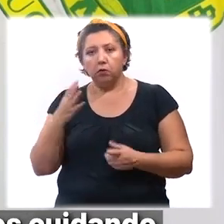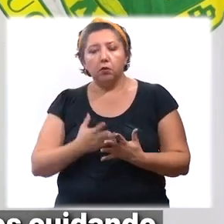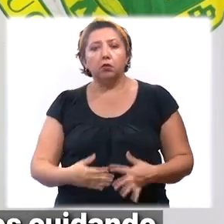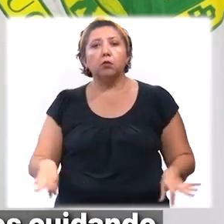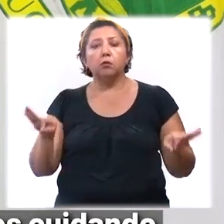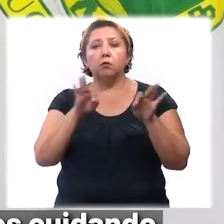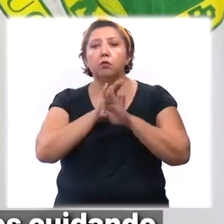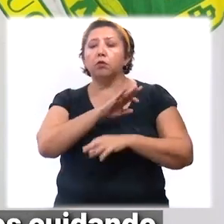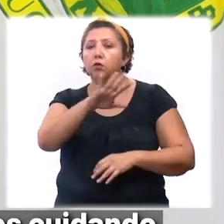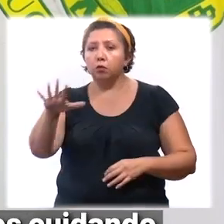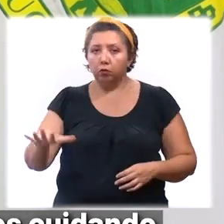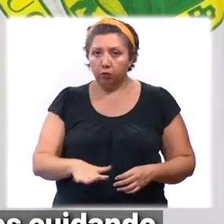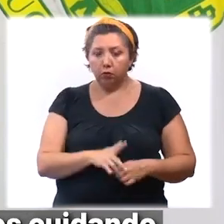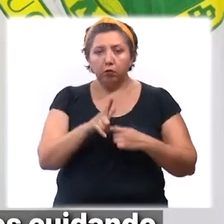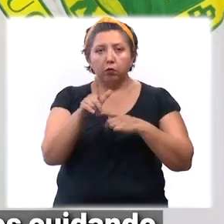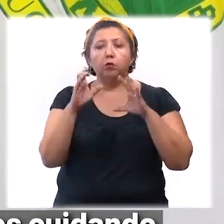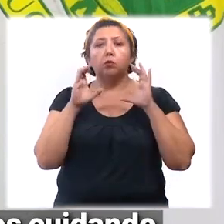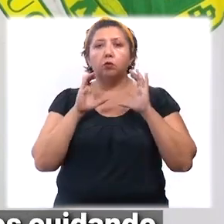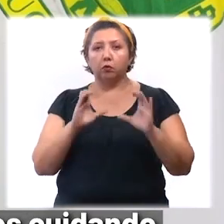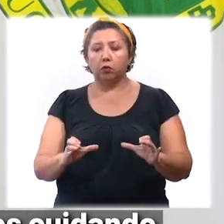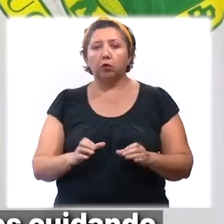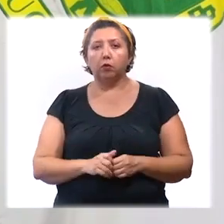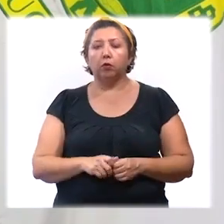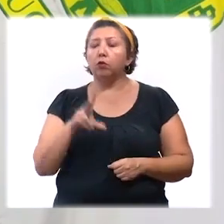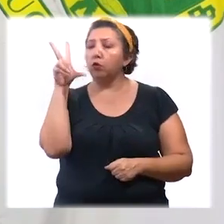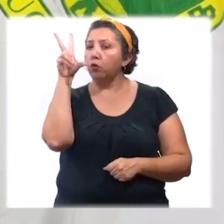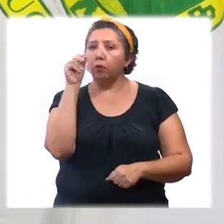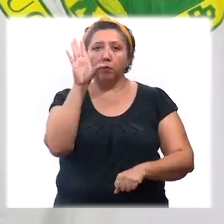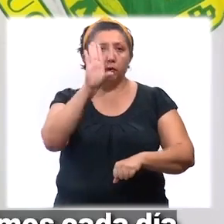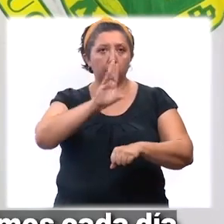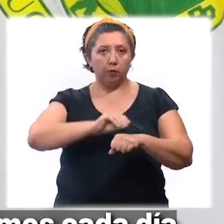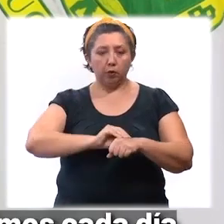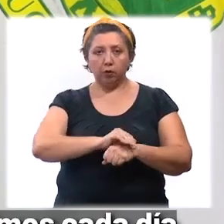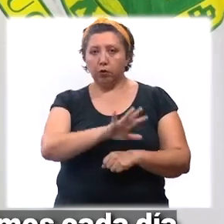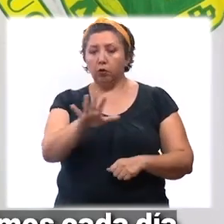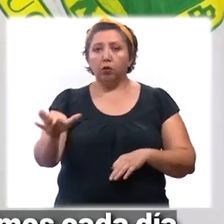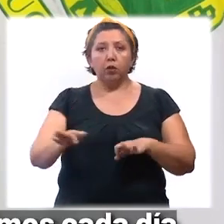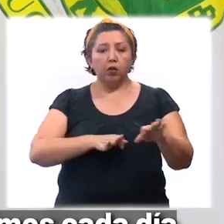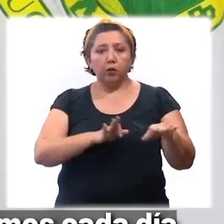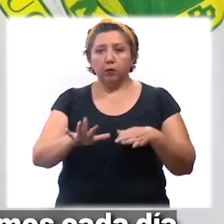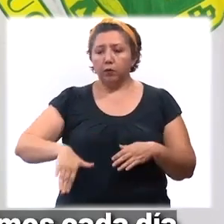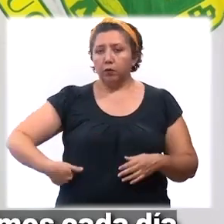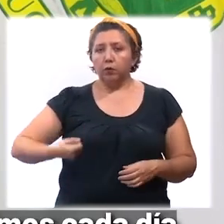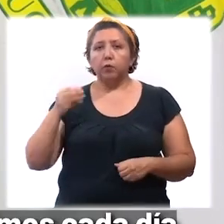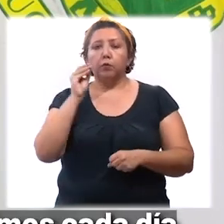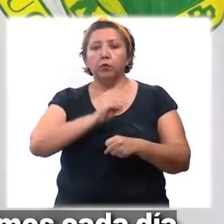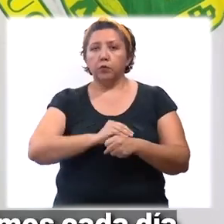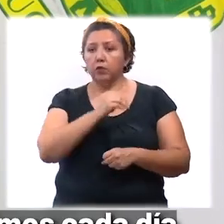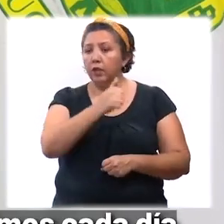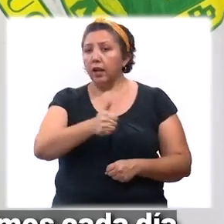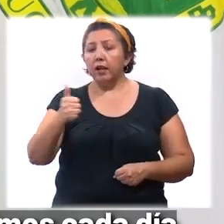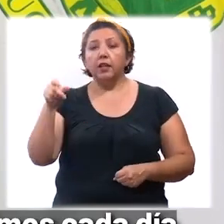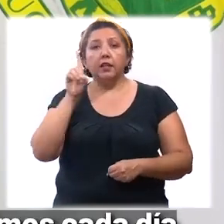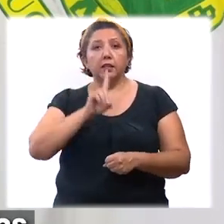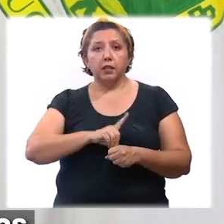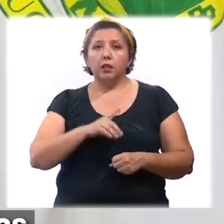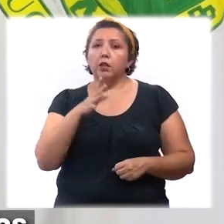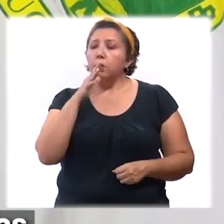contagiar a los demás, por lo que es importante que todos nos sigamos cuidando. No permitamos que todo nuestro trabajo y el esfuerzo que pusimos